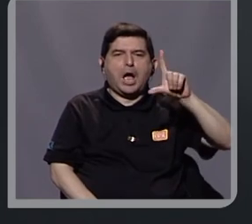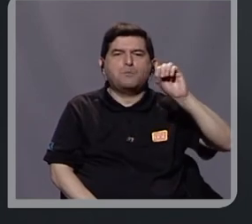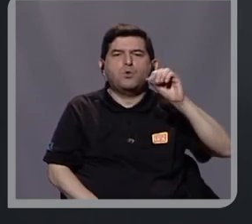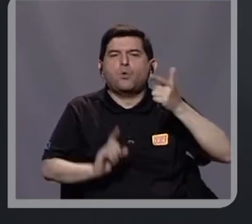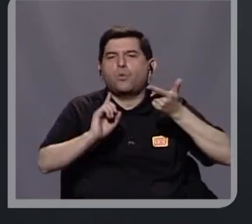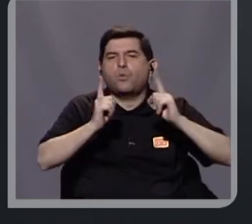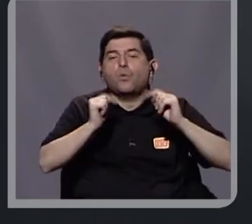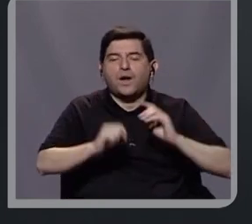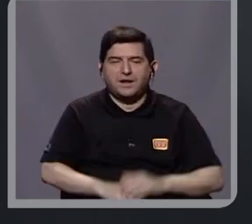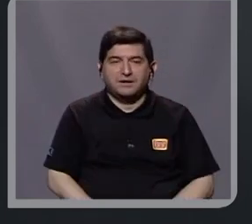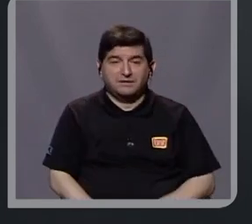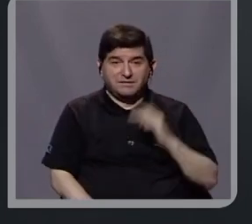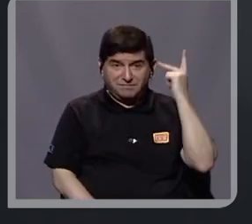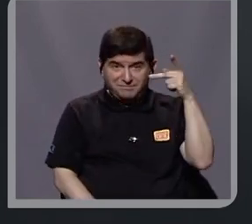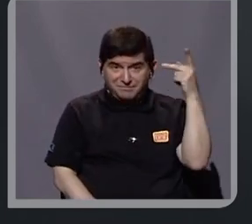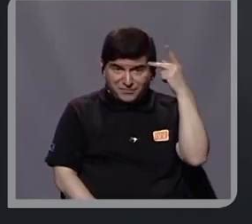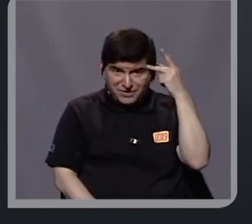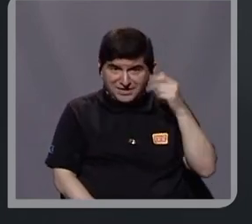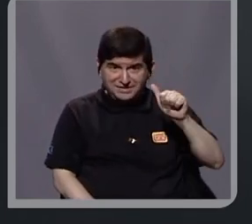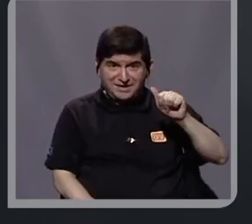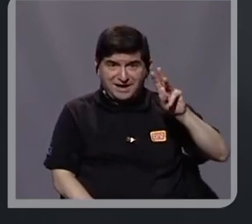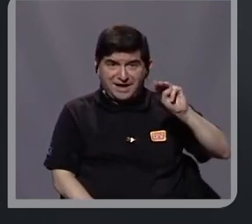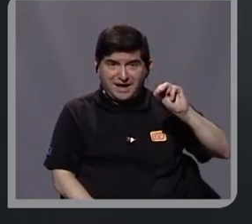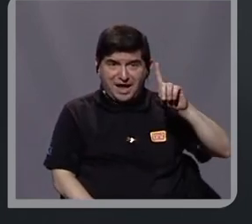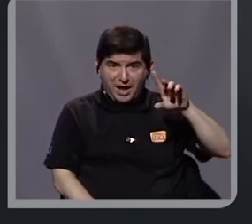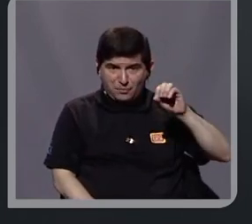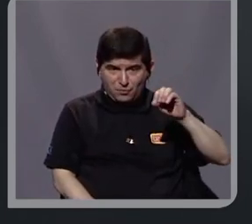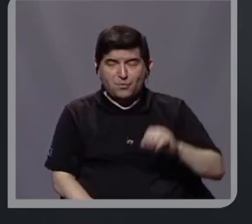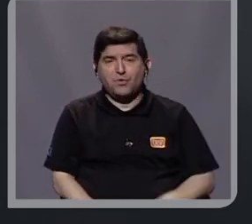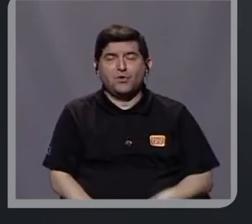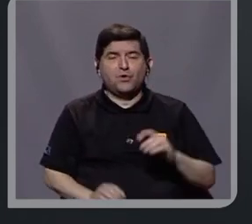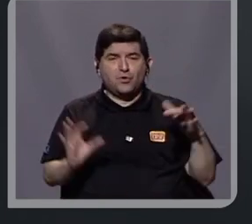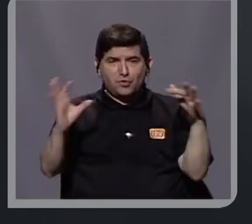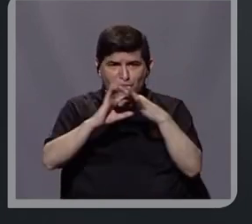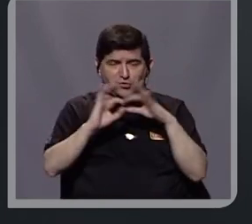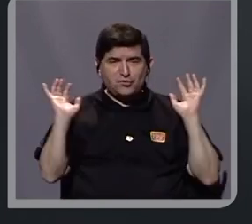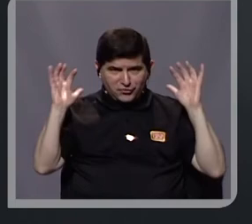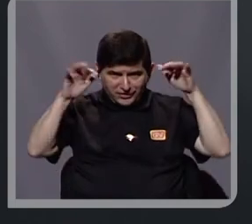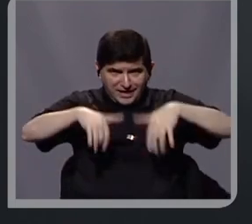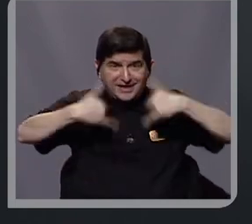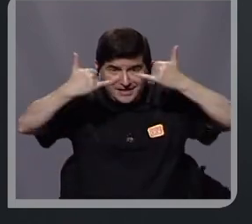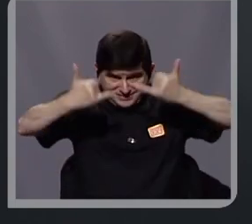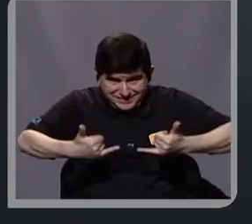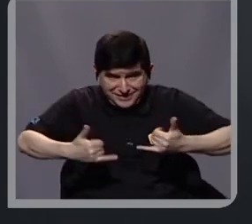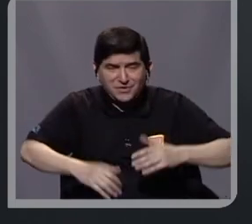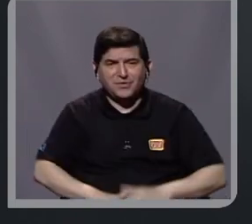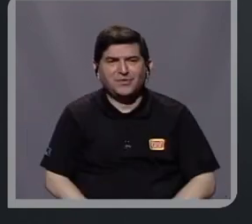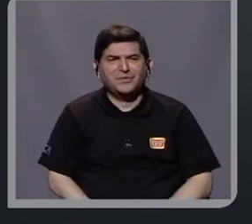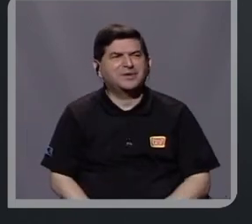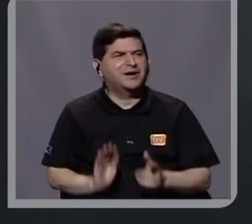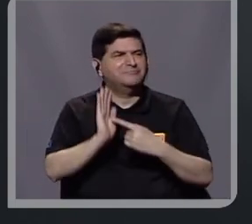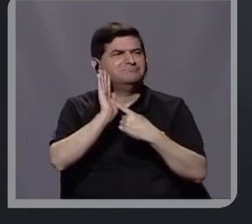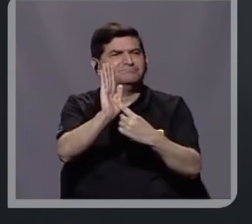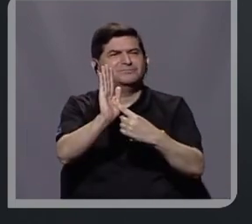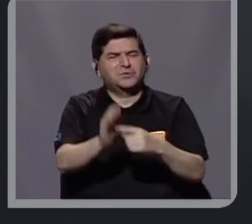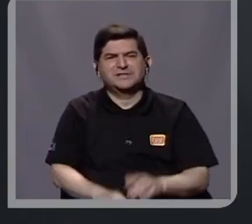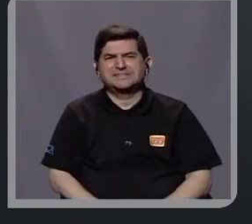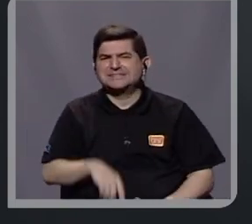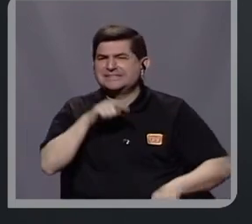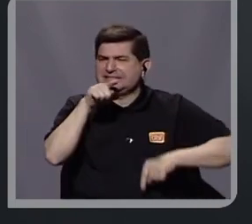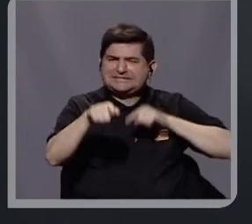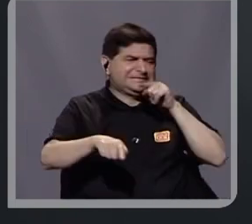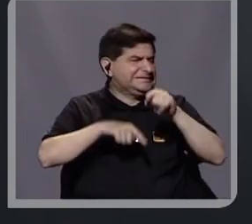Bueno, la política de López Obrador en el marco de la migración, pues actualmente presenta enormes